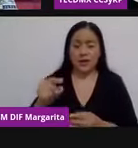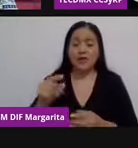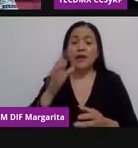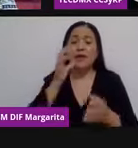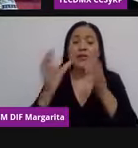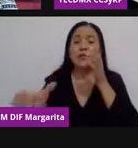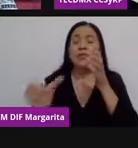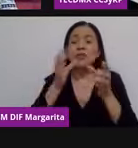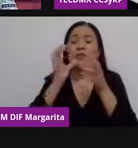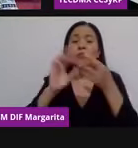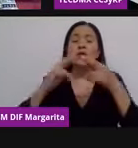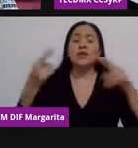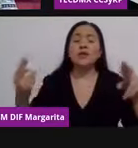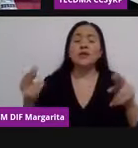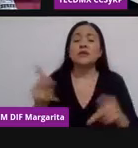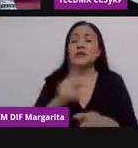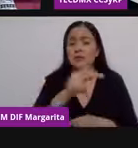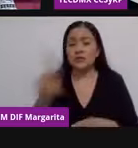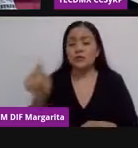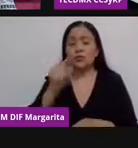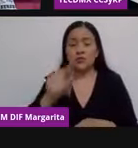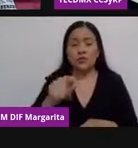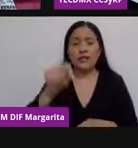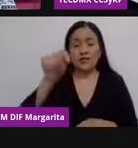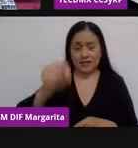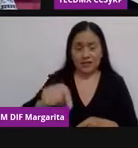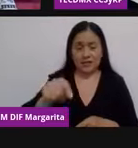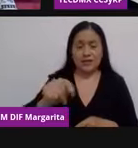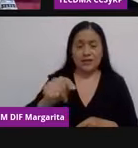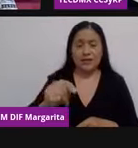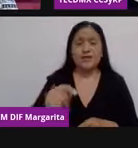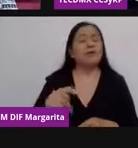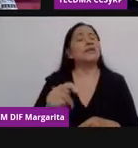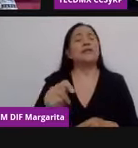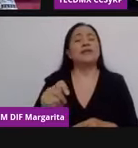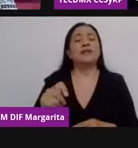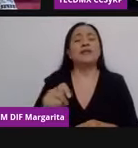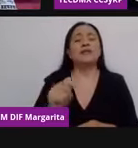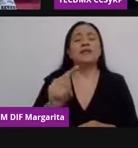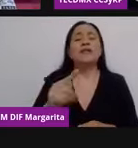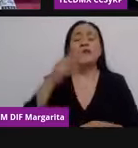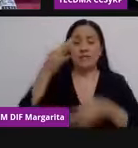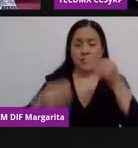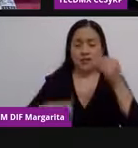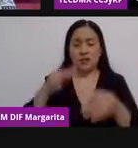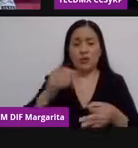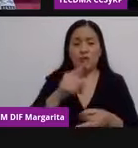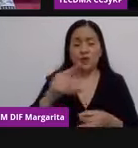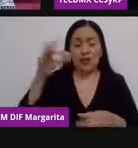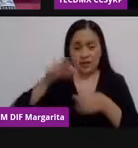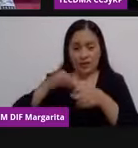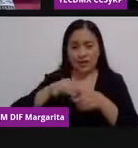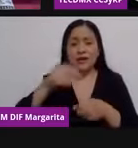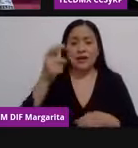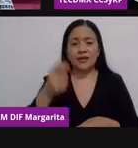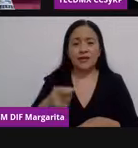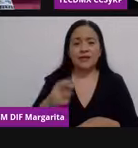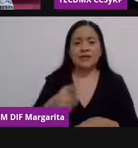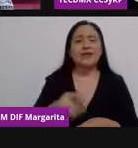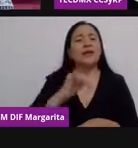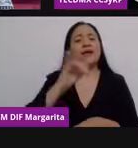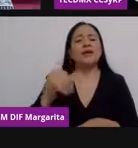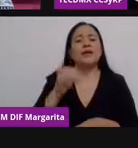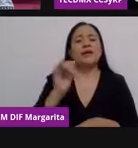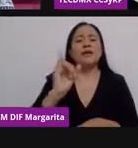relaciones públicas de este Tribunal Electoral, quienes a través de nuestra querida Jimena y David nos acompañan cada miércoles